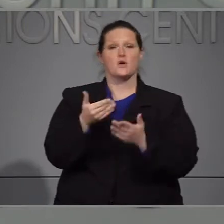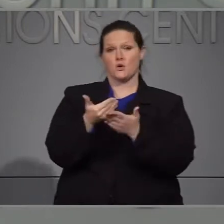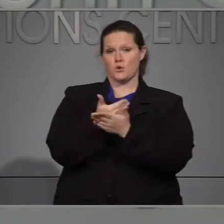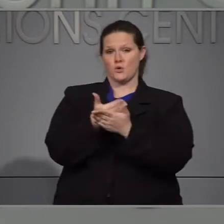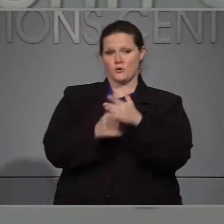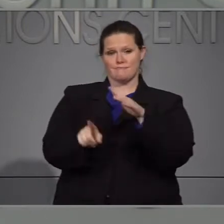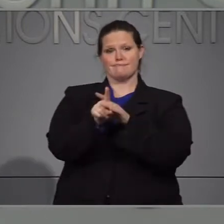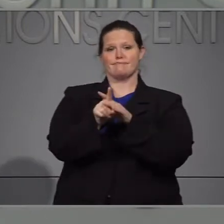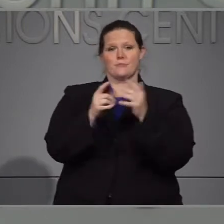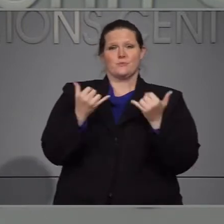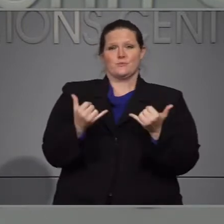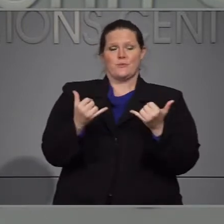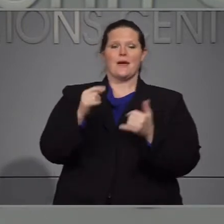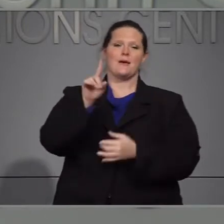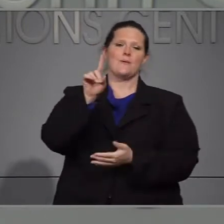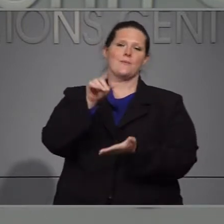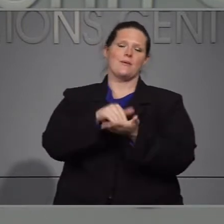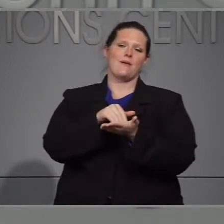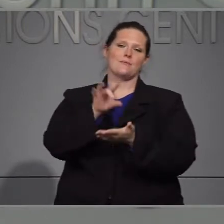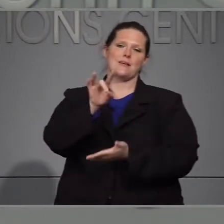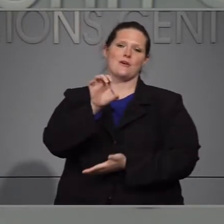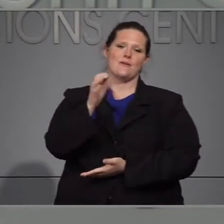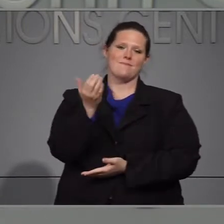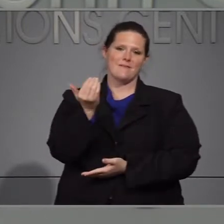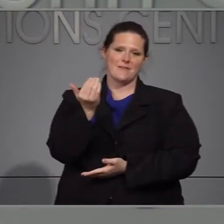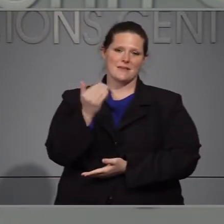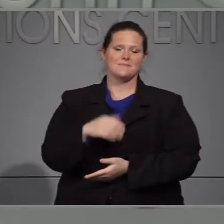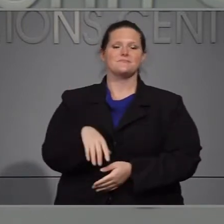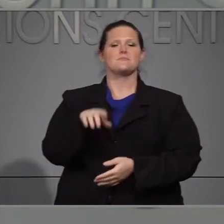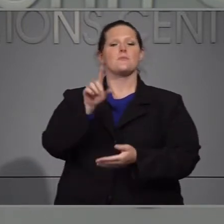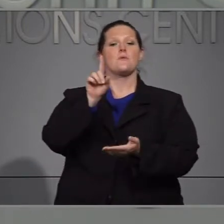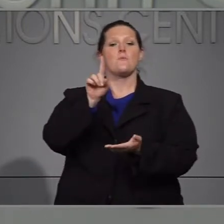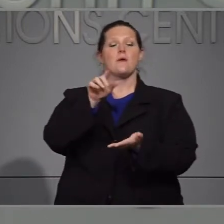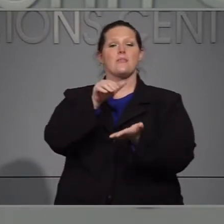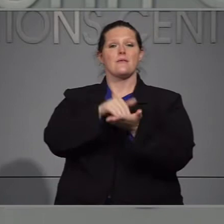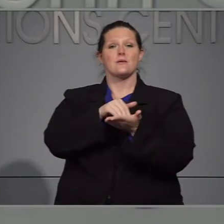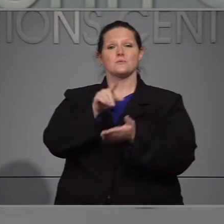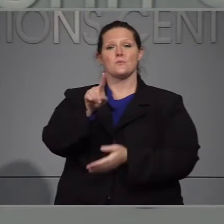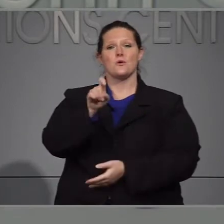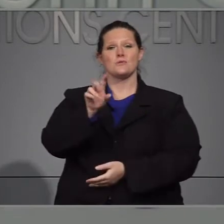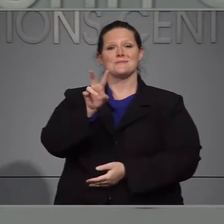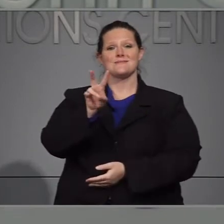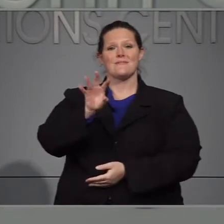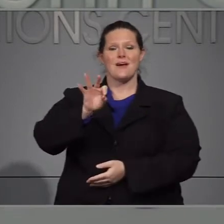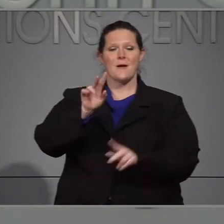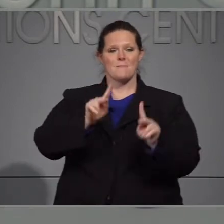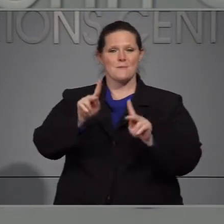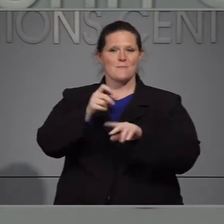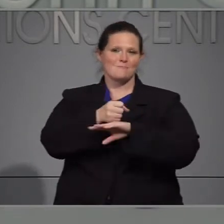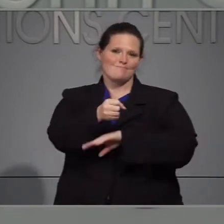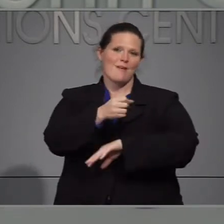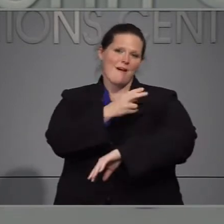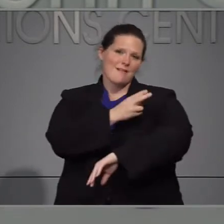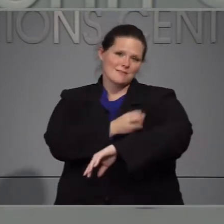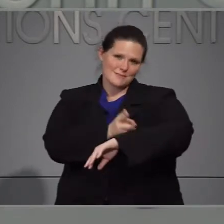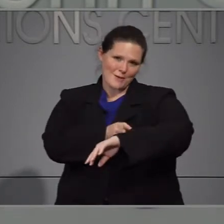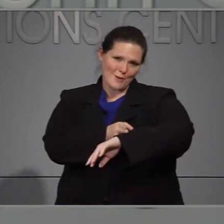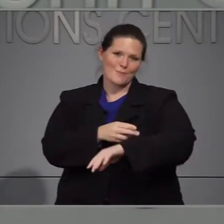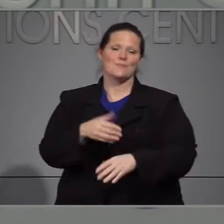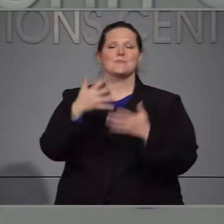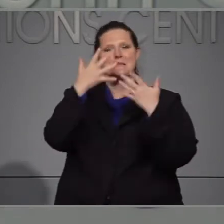reportados hoy, 1.179 personas en el hospital y tristemente 1